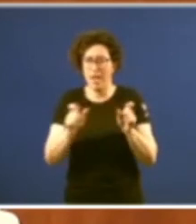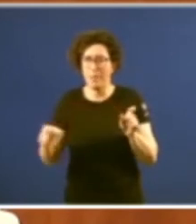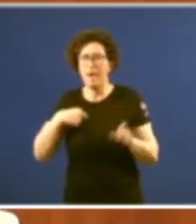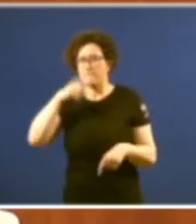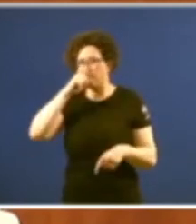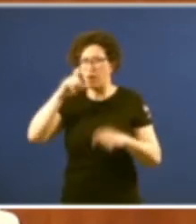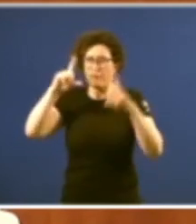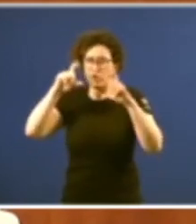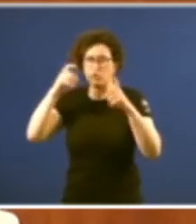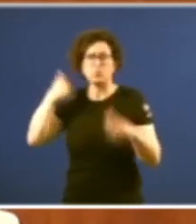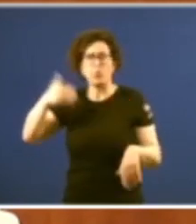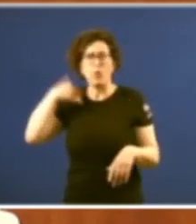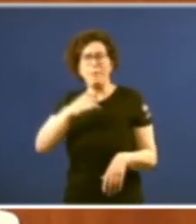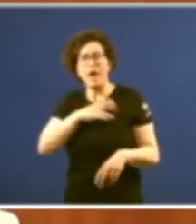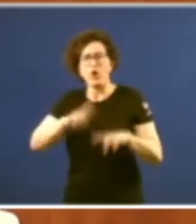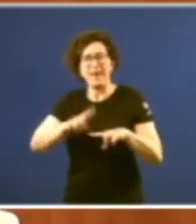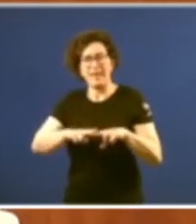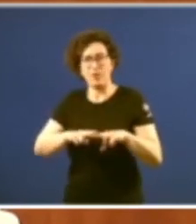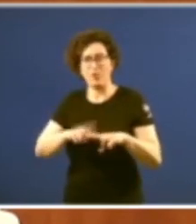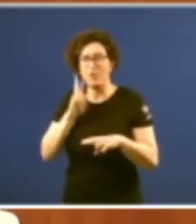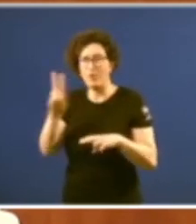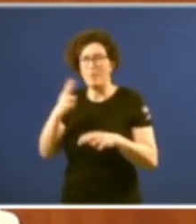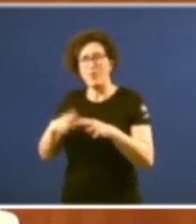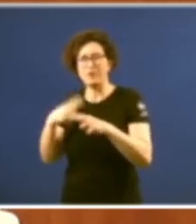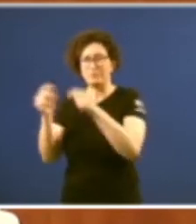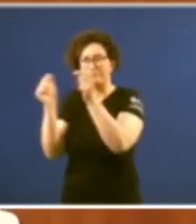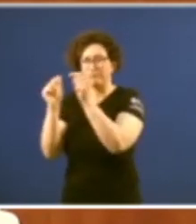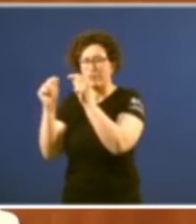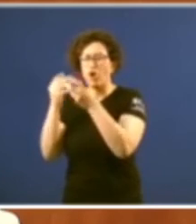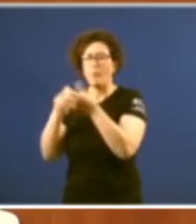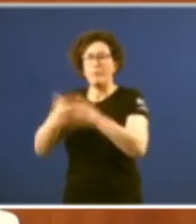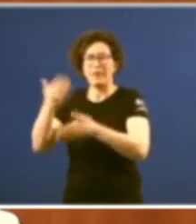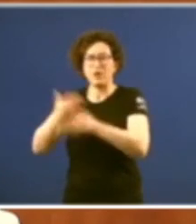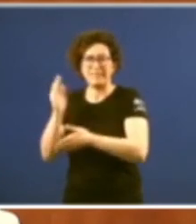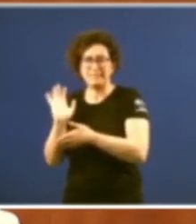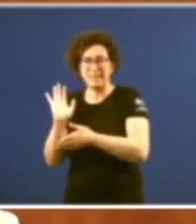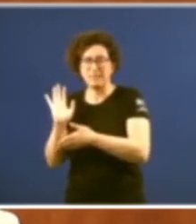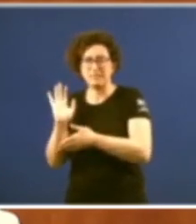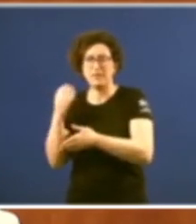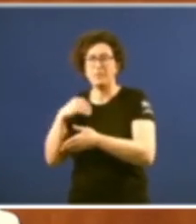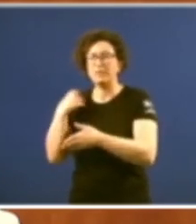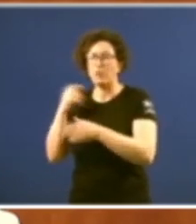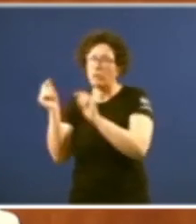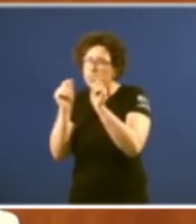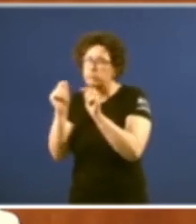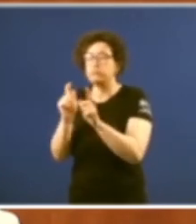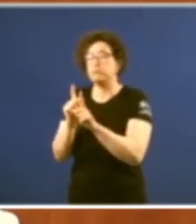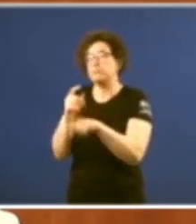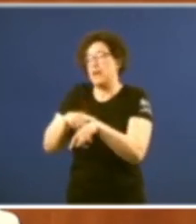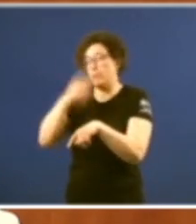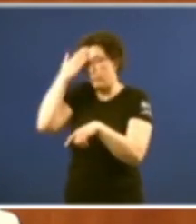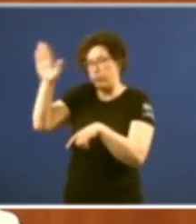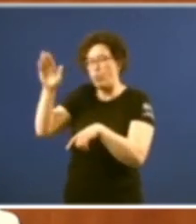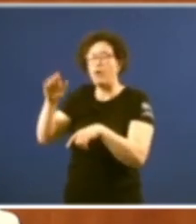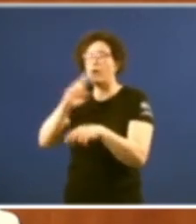fotografías en blanco negro na que se vía os políticos conversando con xornalistas mentre se devolvía un pleno no Pazo de